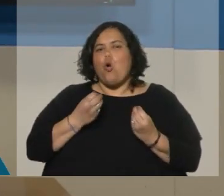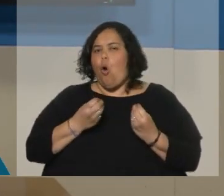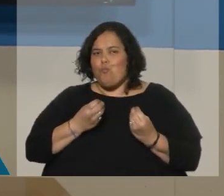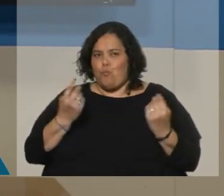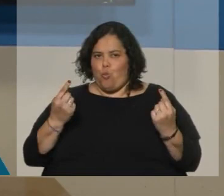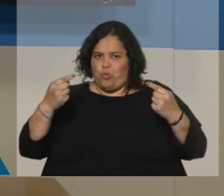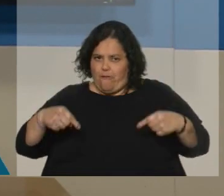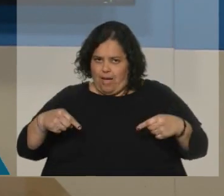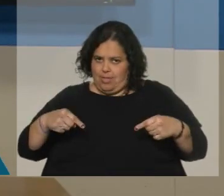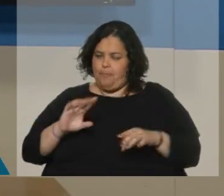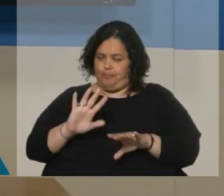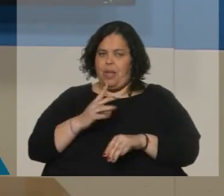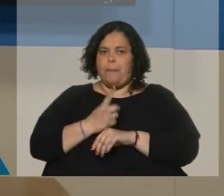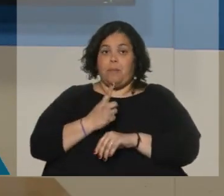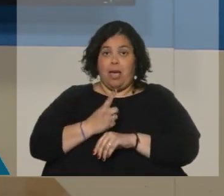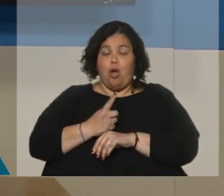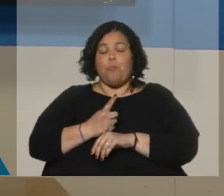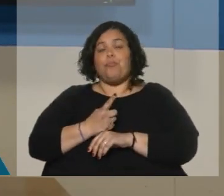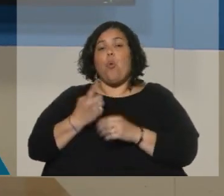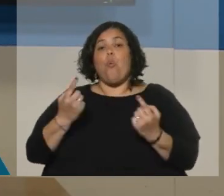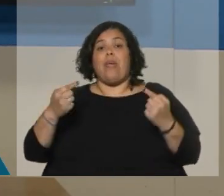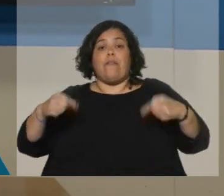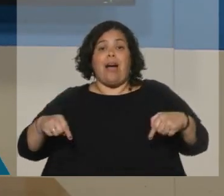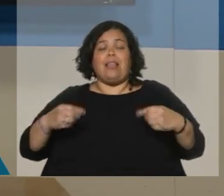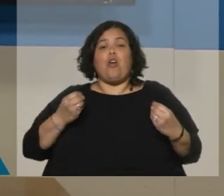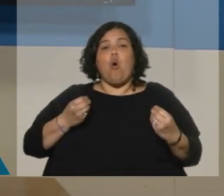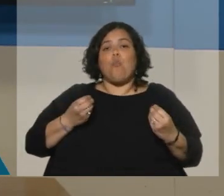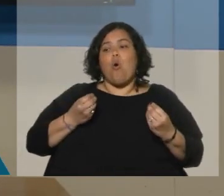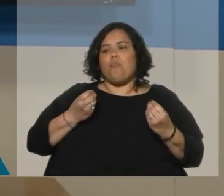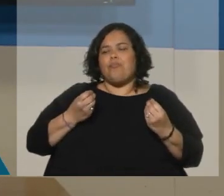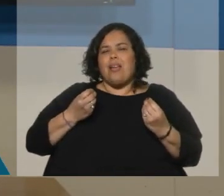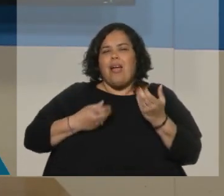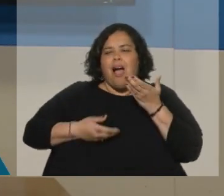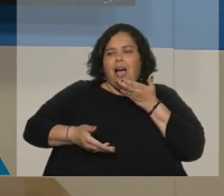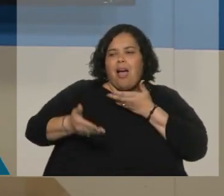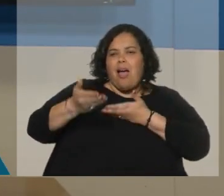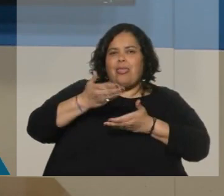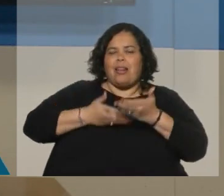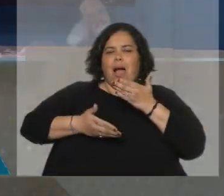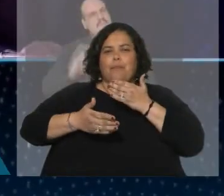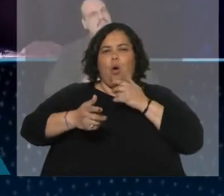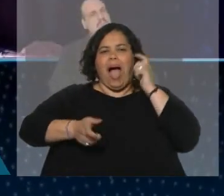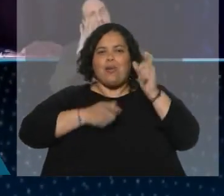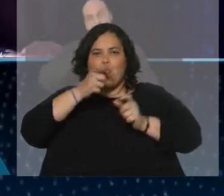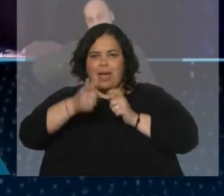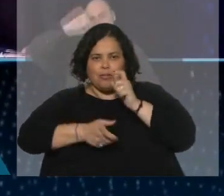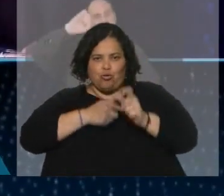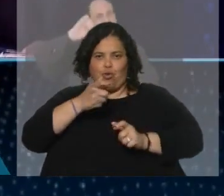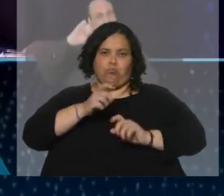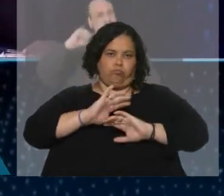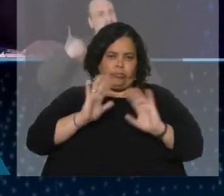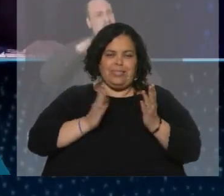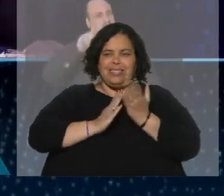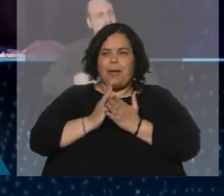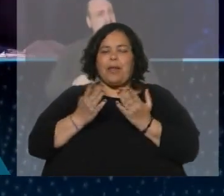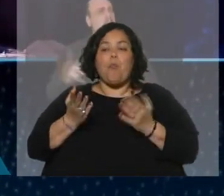debates. Primero que nada, como ejercicio de intercambio de argumentos, como ejercicio democrático previo a una elección, tiene el